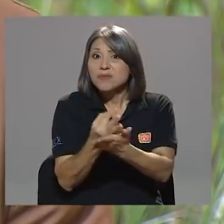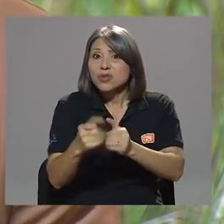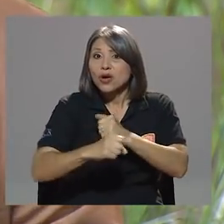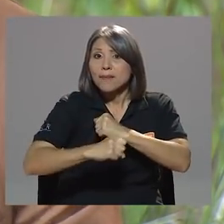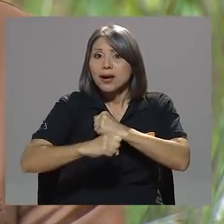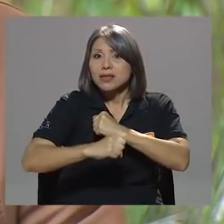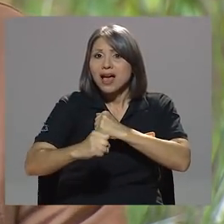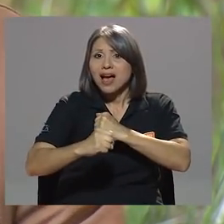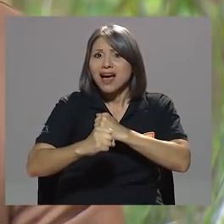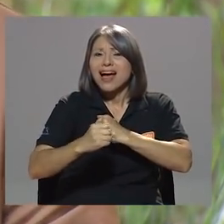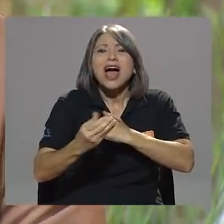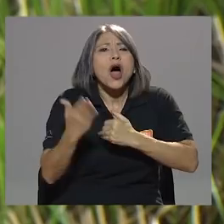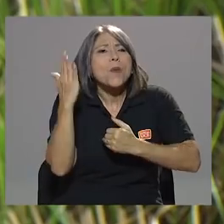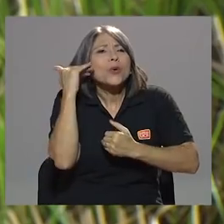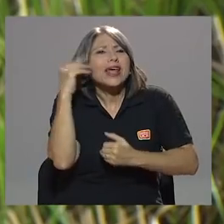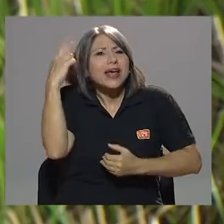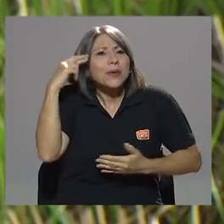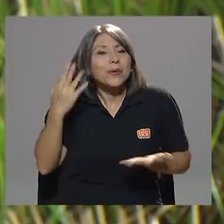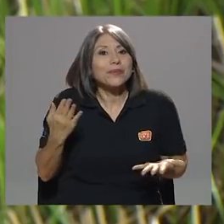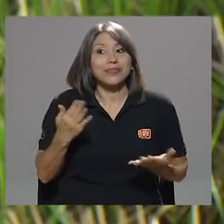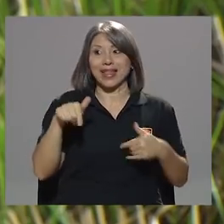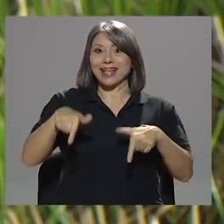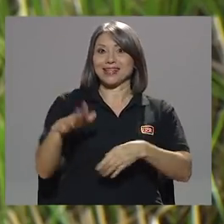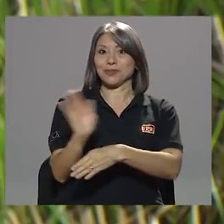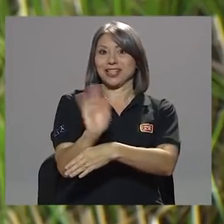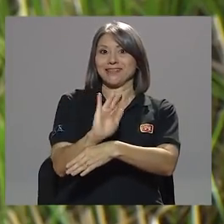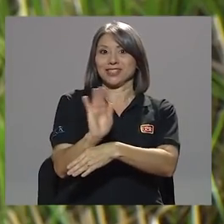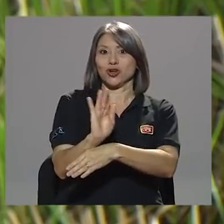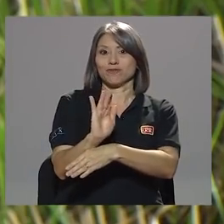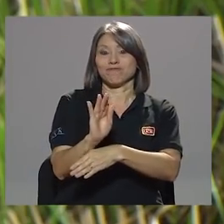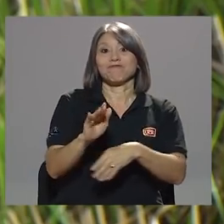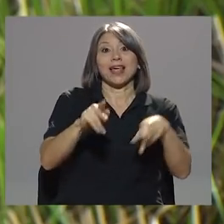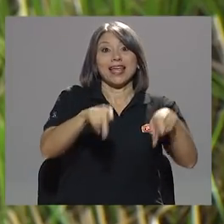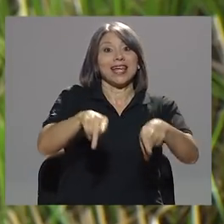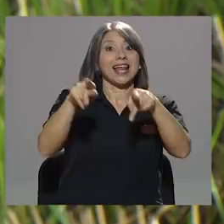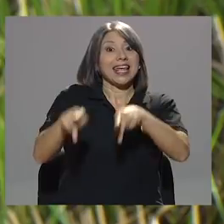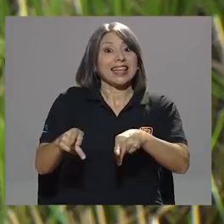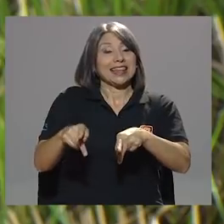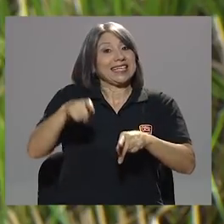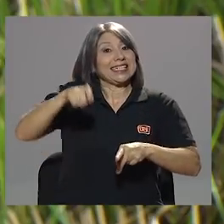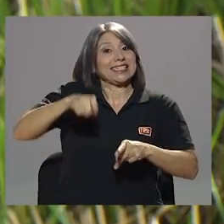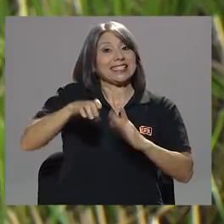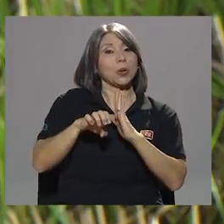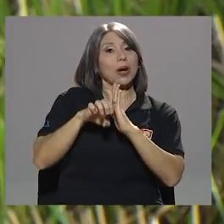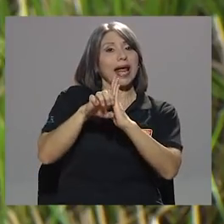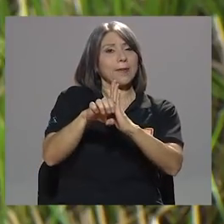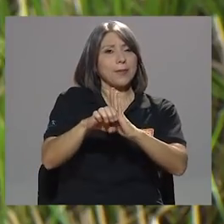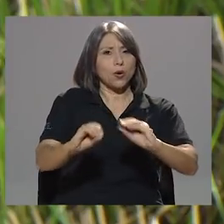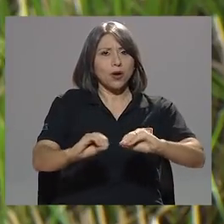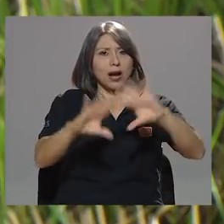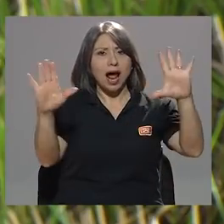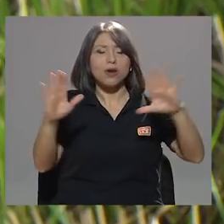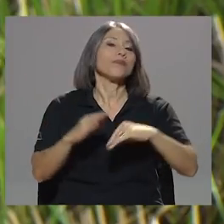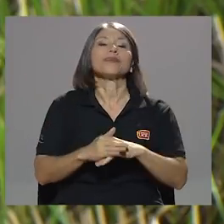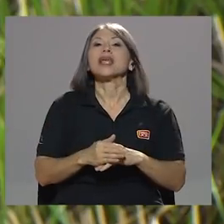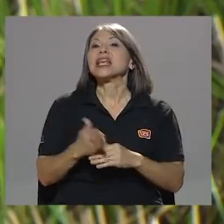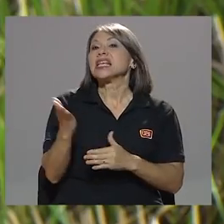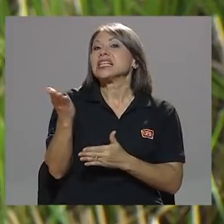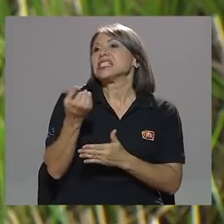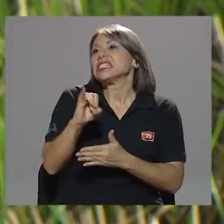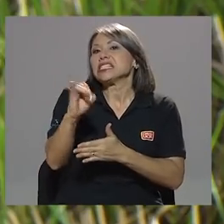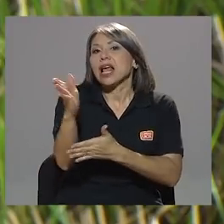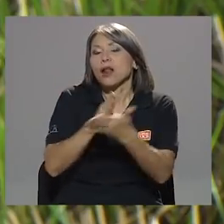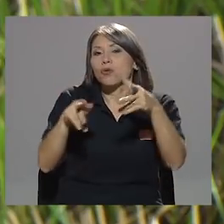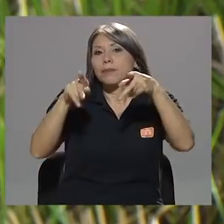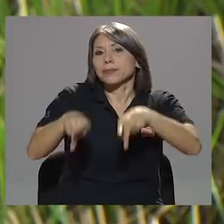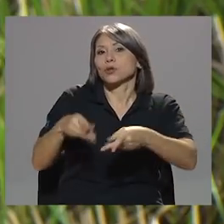¿Qué los hizo? ¿Qué los motivó? Estamos en televisión y la gente tal vez necesita un ejemplo que sea muy claro. Si alguien le compra